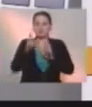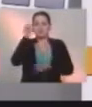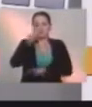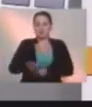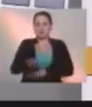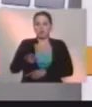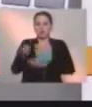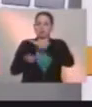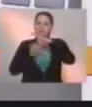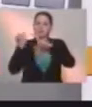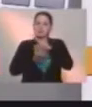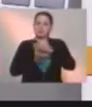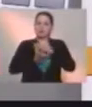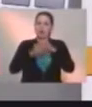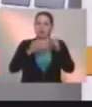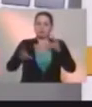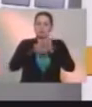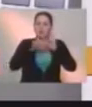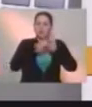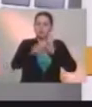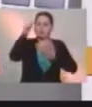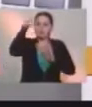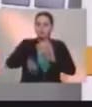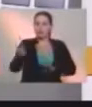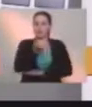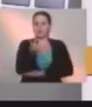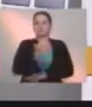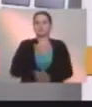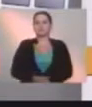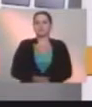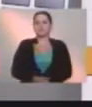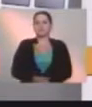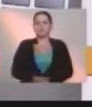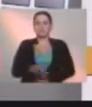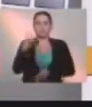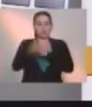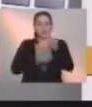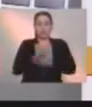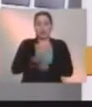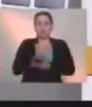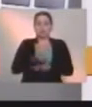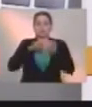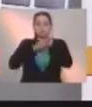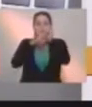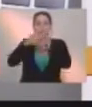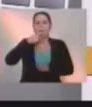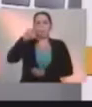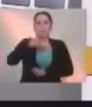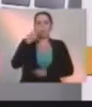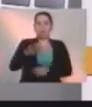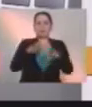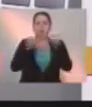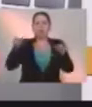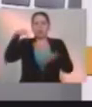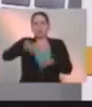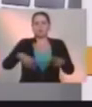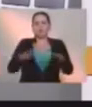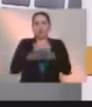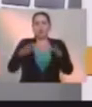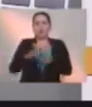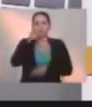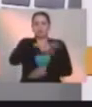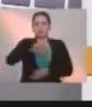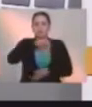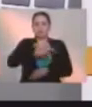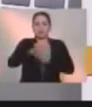la institucionalidad y de la constitución de nuestro país. Y allí estará el liderazgo político de los sectores democráticos, la sociedad civil,